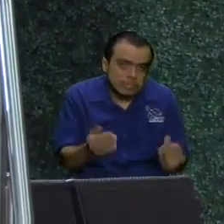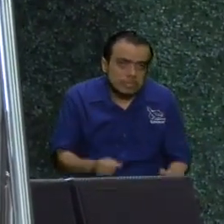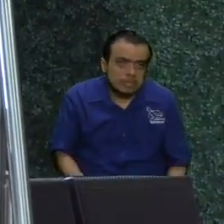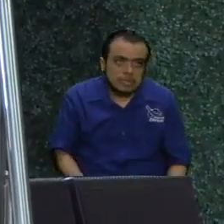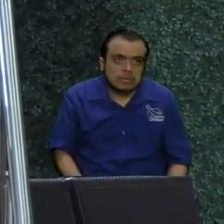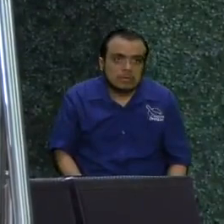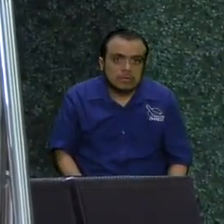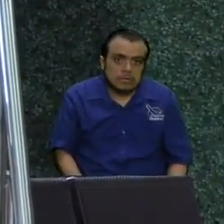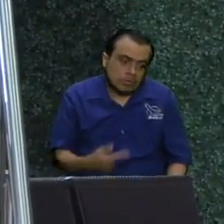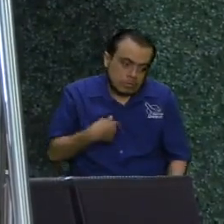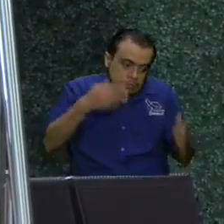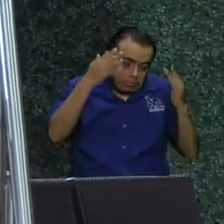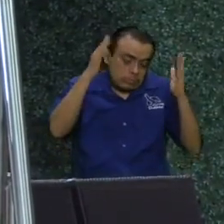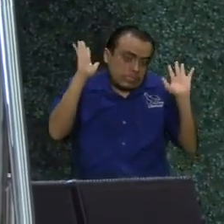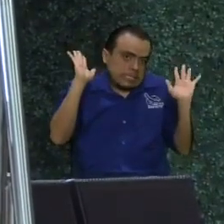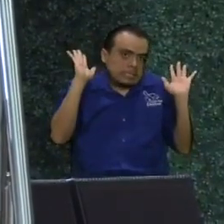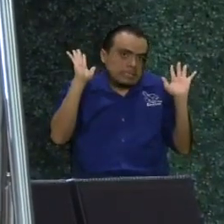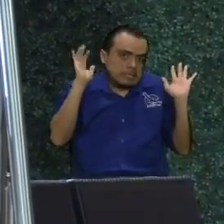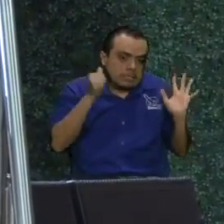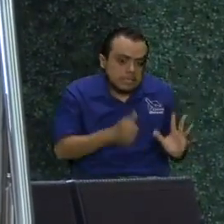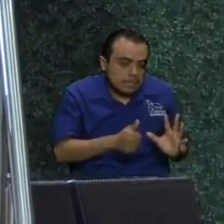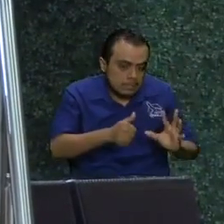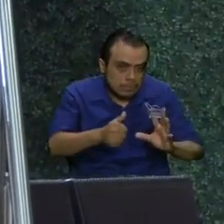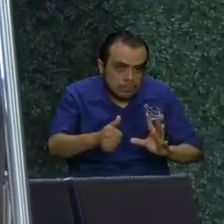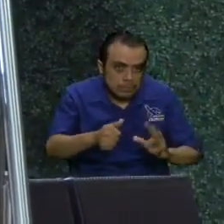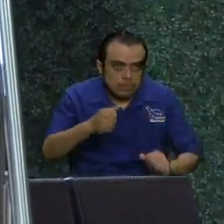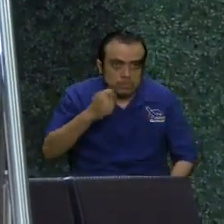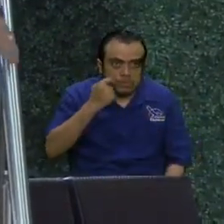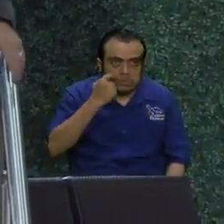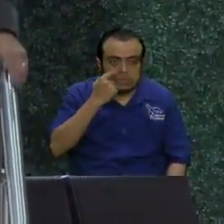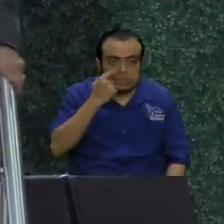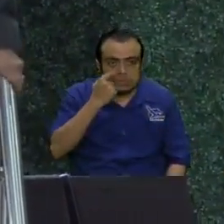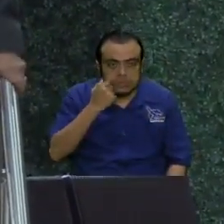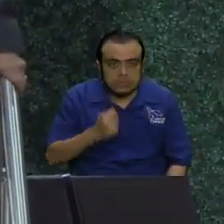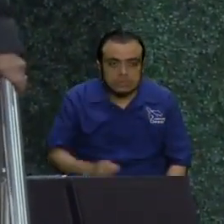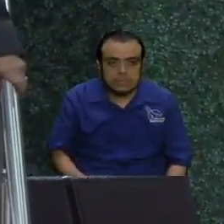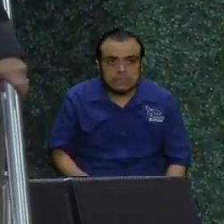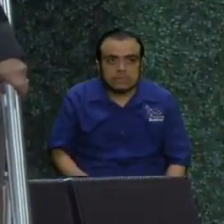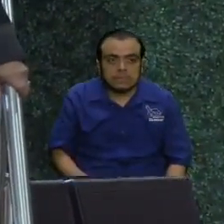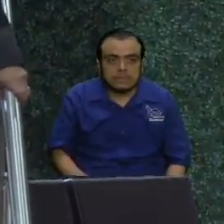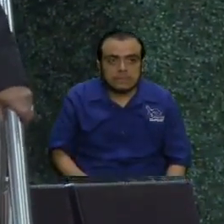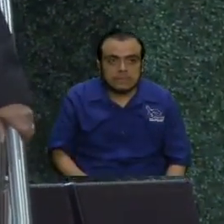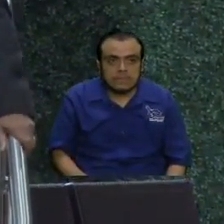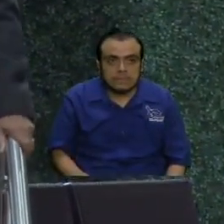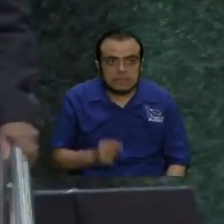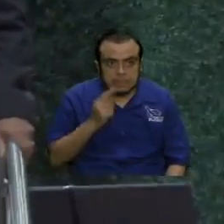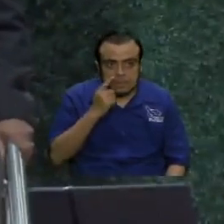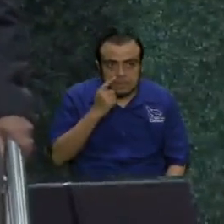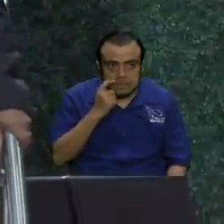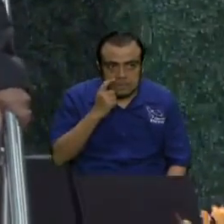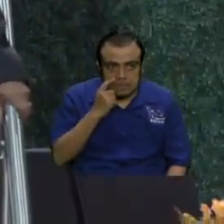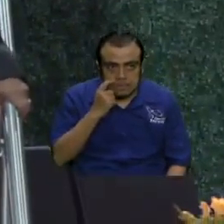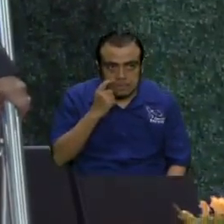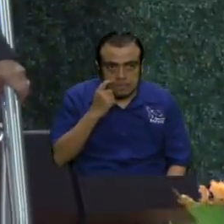yo no sé si era así le dicen algunos y entonces puso él ahí